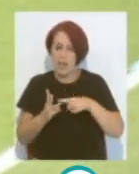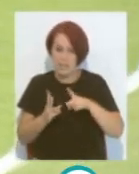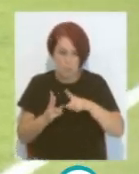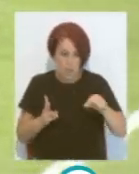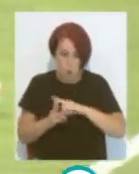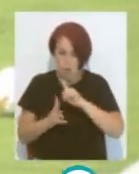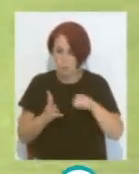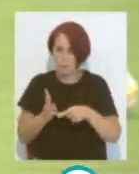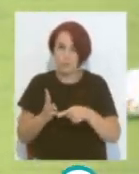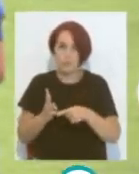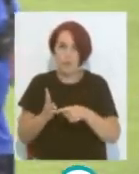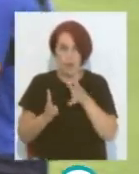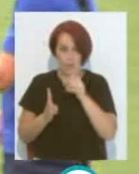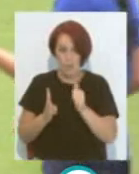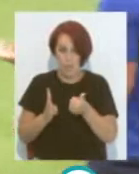Y ahora